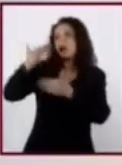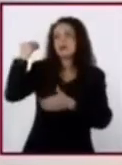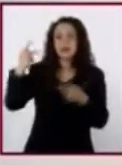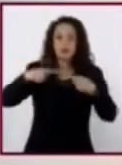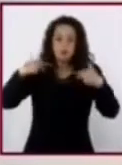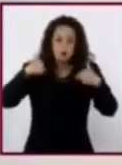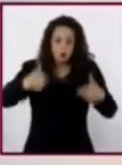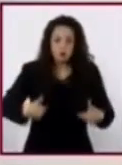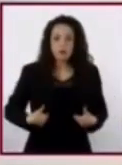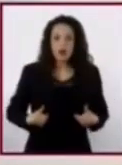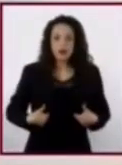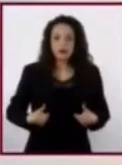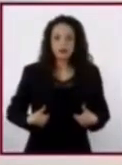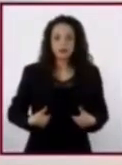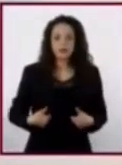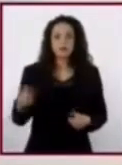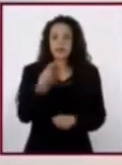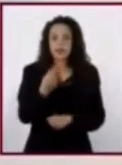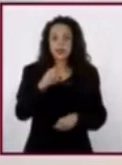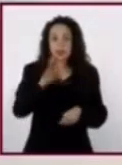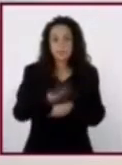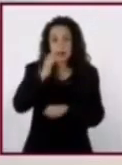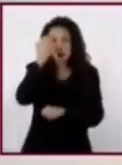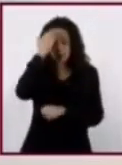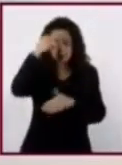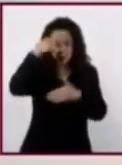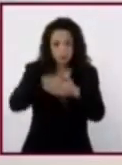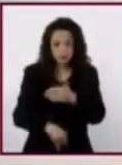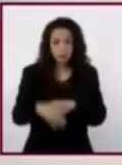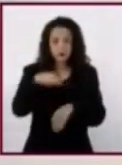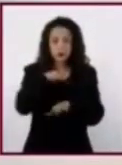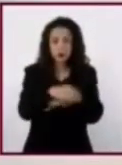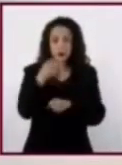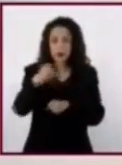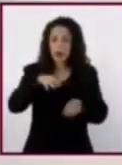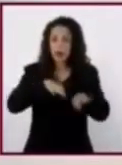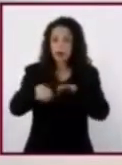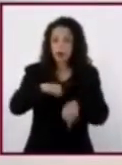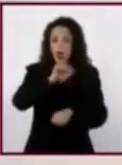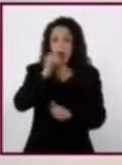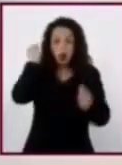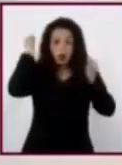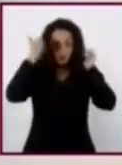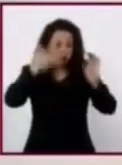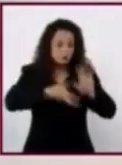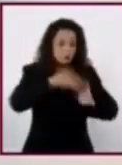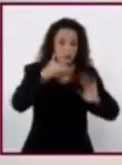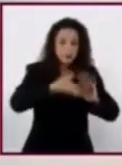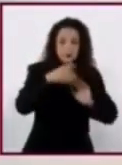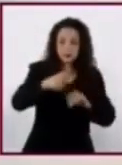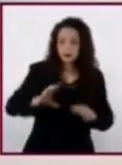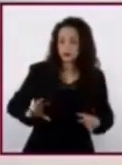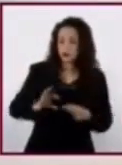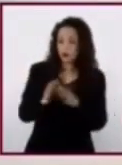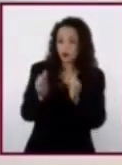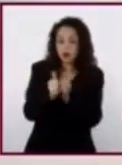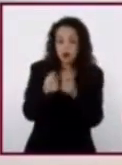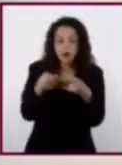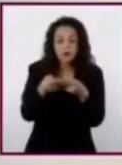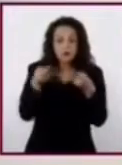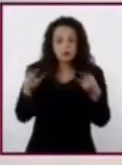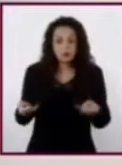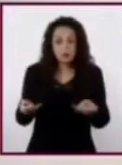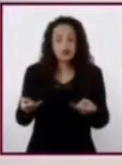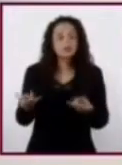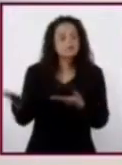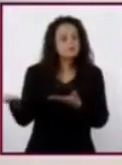Para conocer un poco más acerca de la labor de la arqueología y su relación con la historia, les